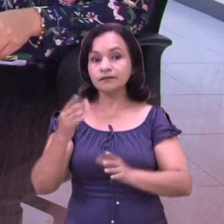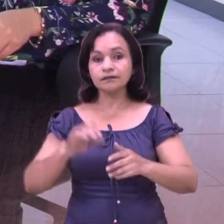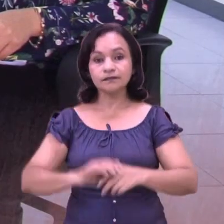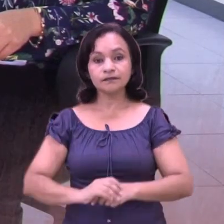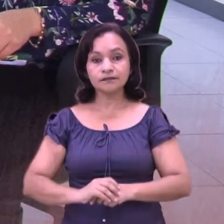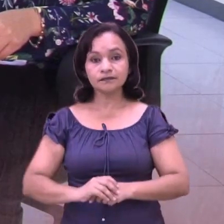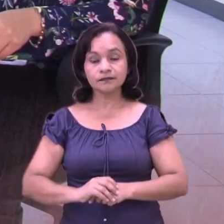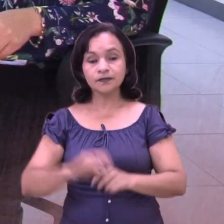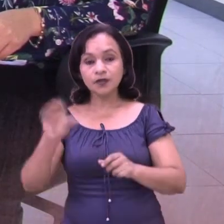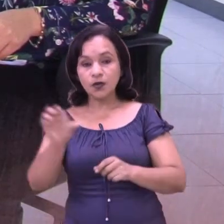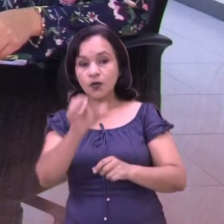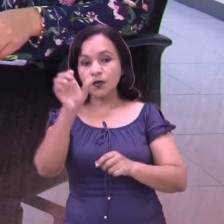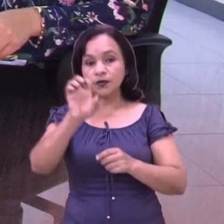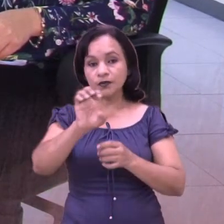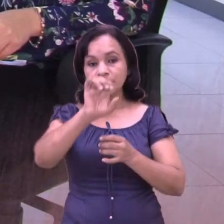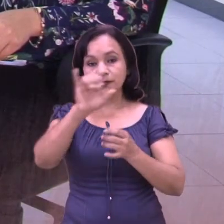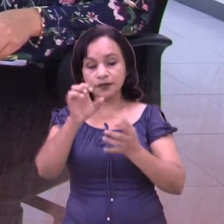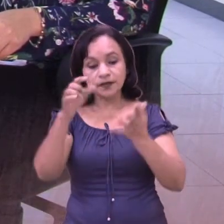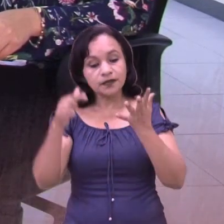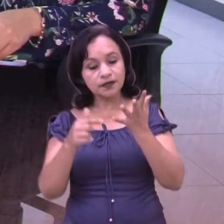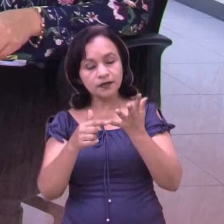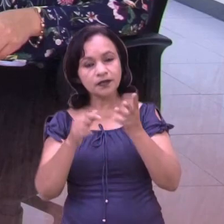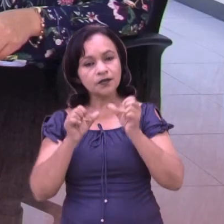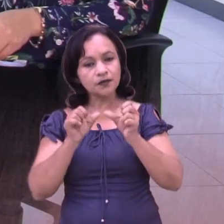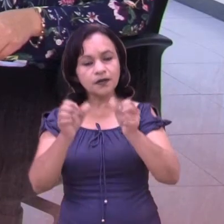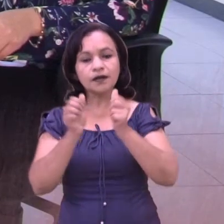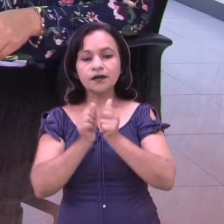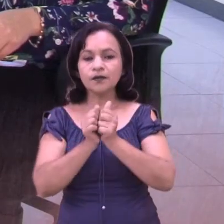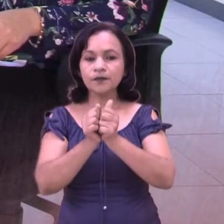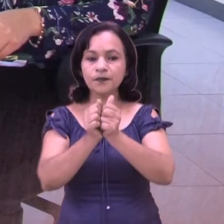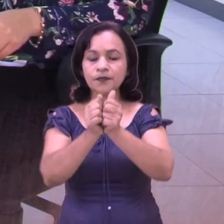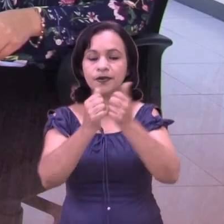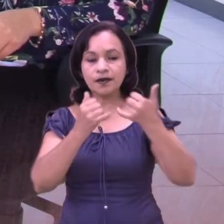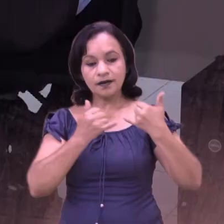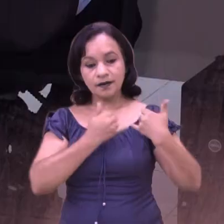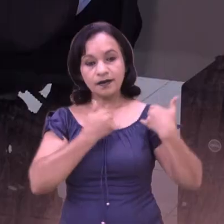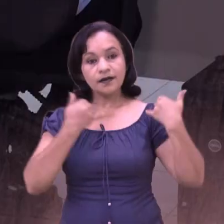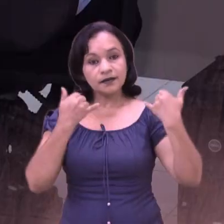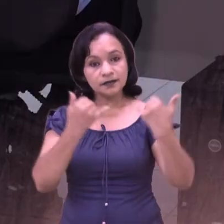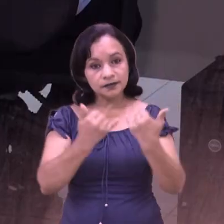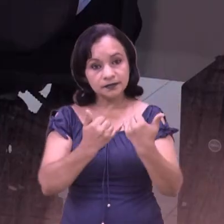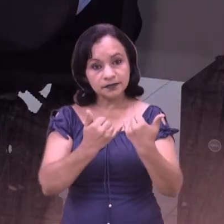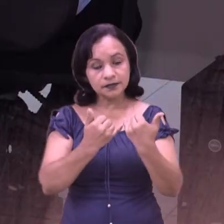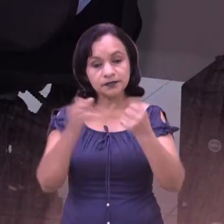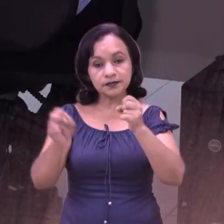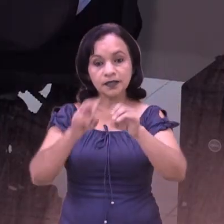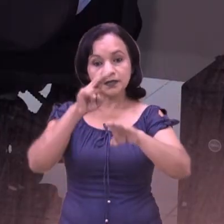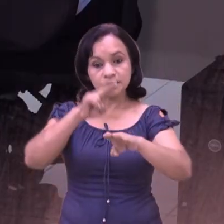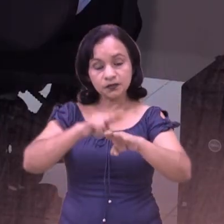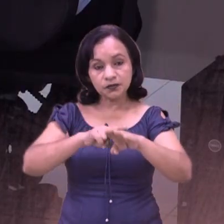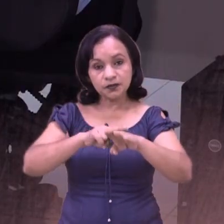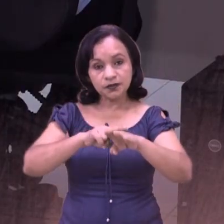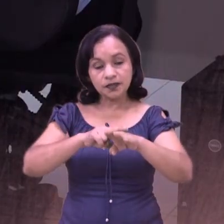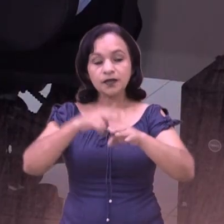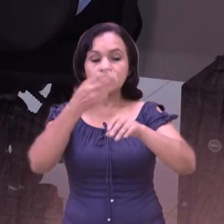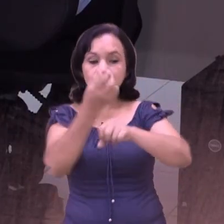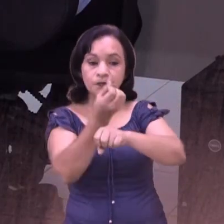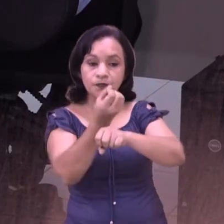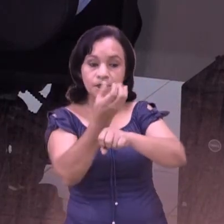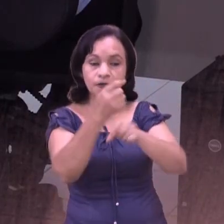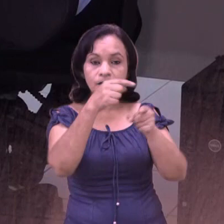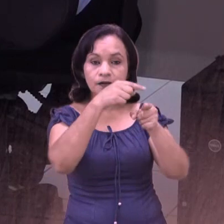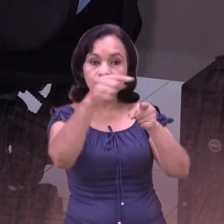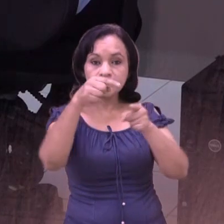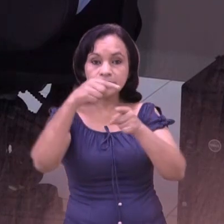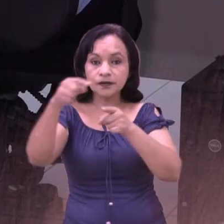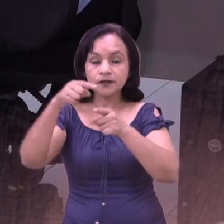eficaz y de mayor calidad. El otro eje es que vamos a seguir acompañando a las instituciones, tanto nacionales como